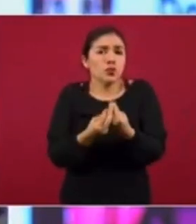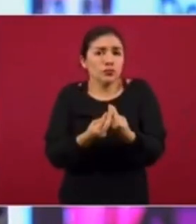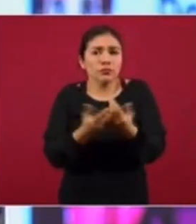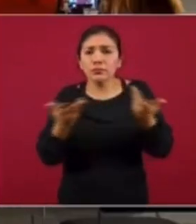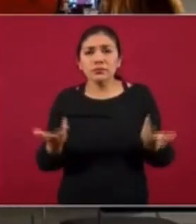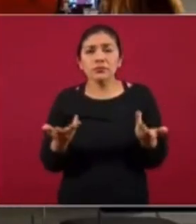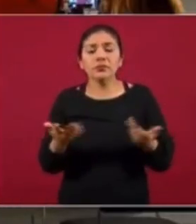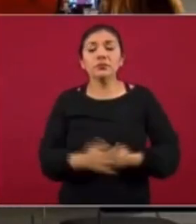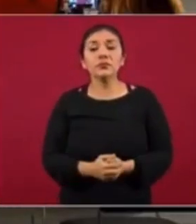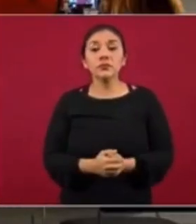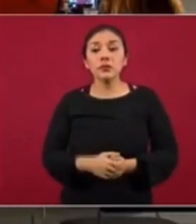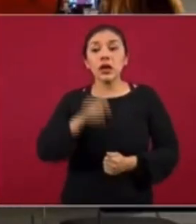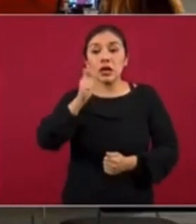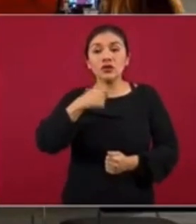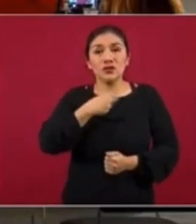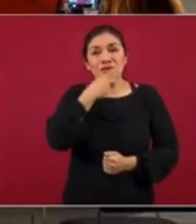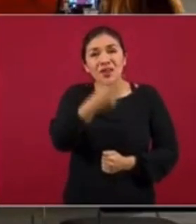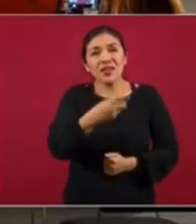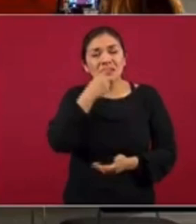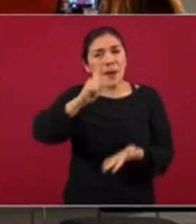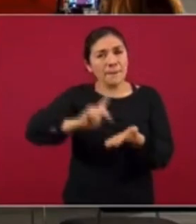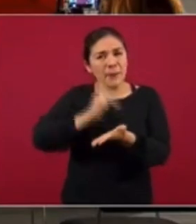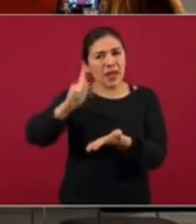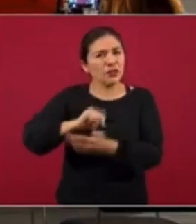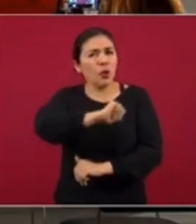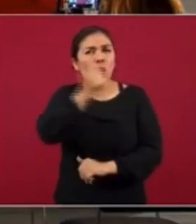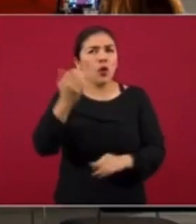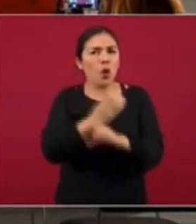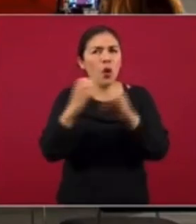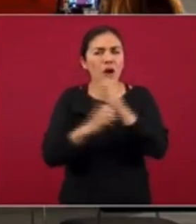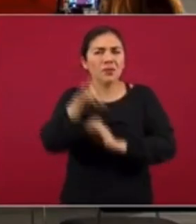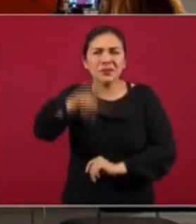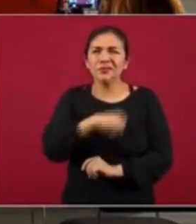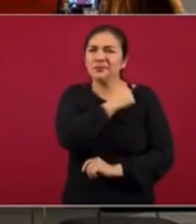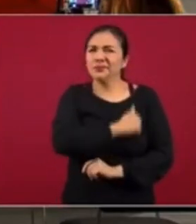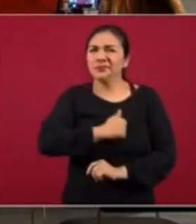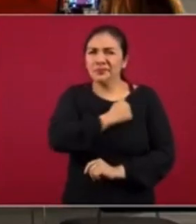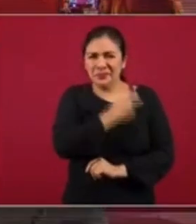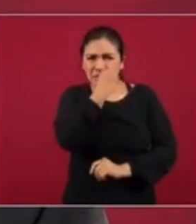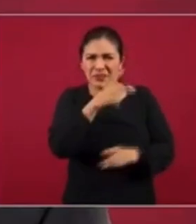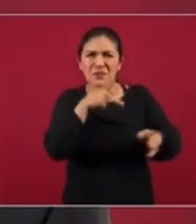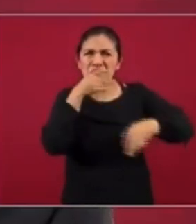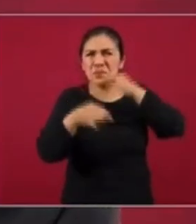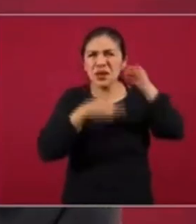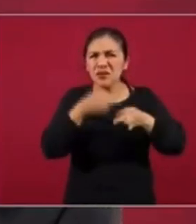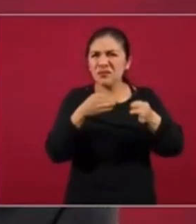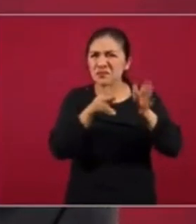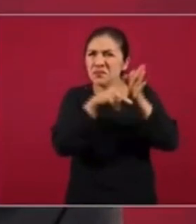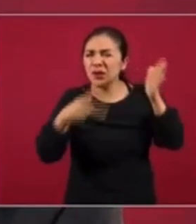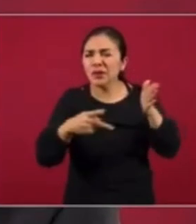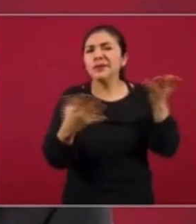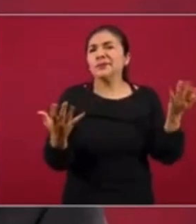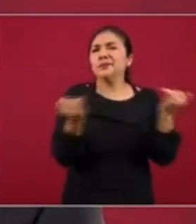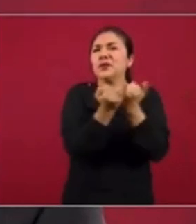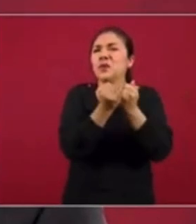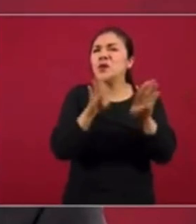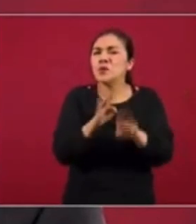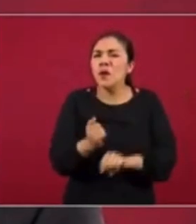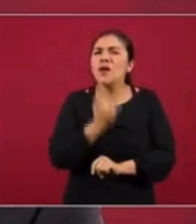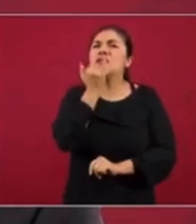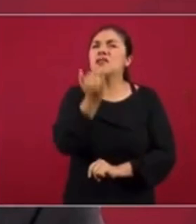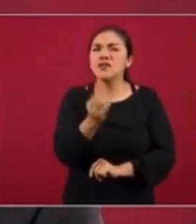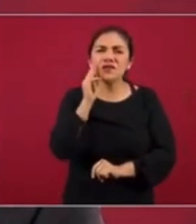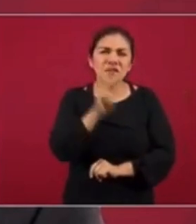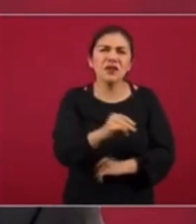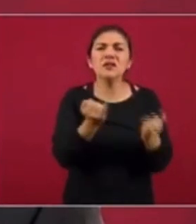Y lo que hemos enfatizado, otro de los elementos que desafortunadamente esta nota del New York Times también tomó equivocadamente,